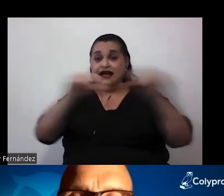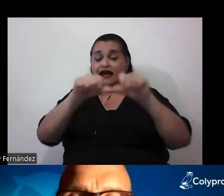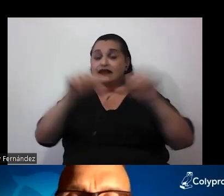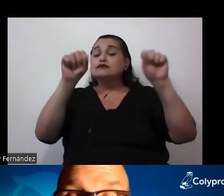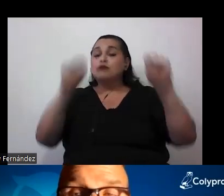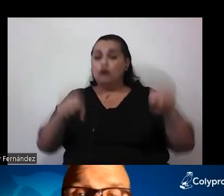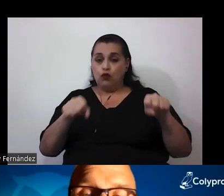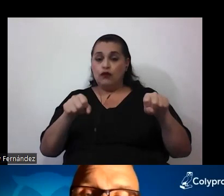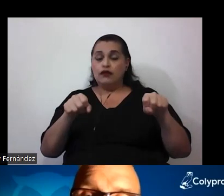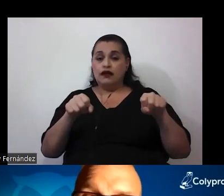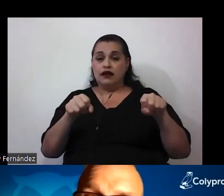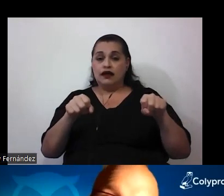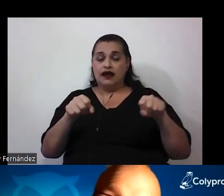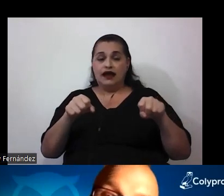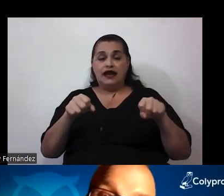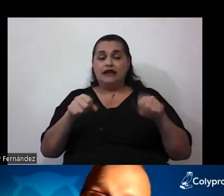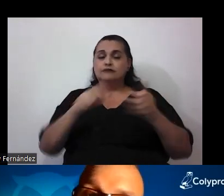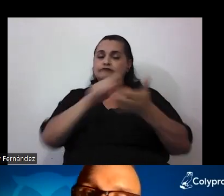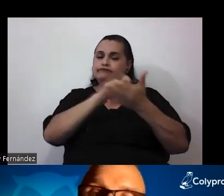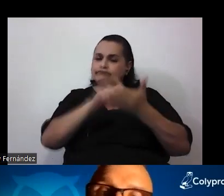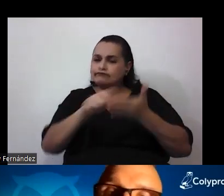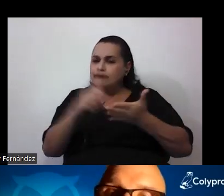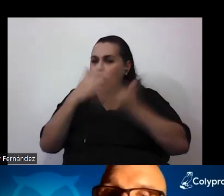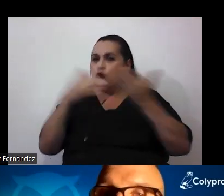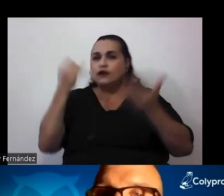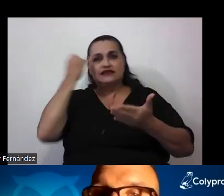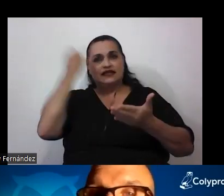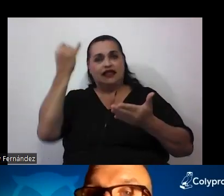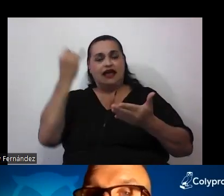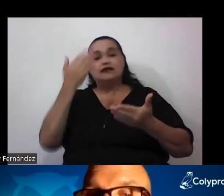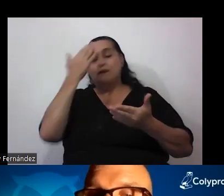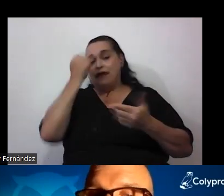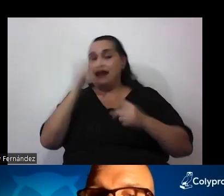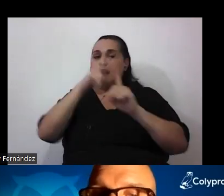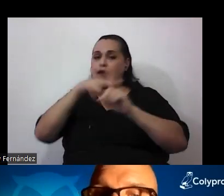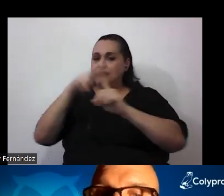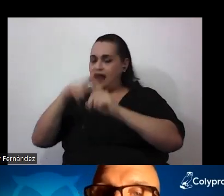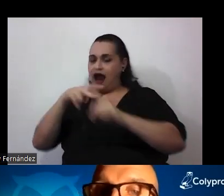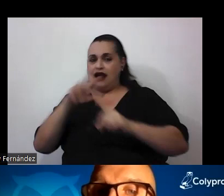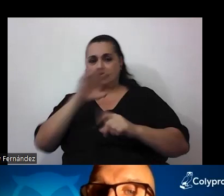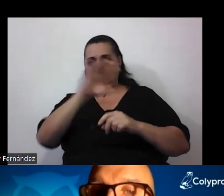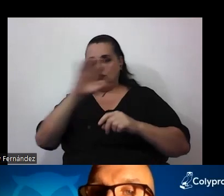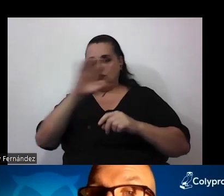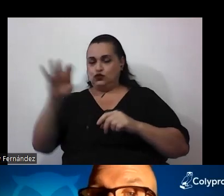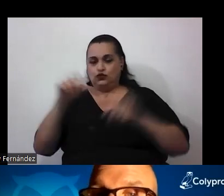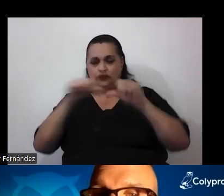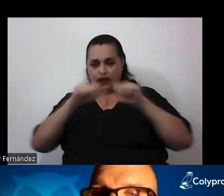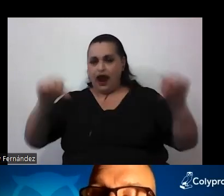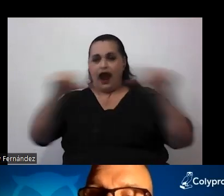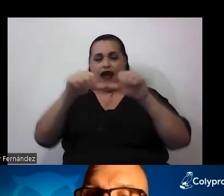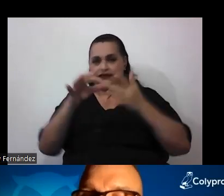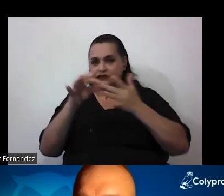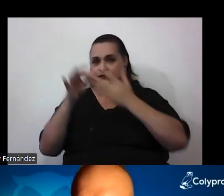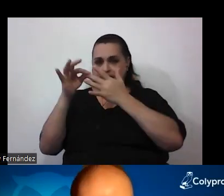por ahí rescatar algunas ideas para transponerlas eventualmente a sus respectivas áreas de especialización.